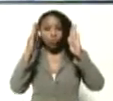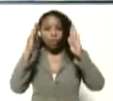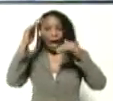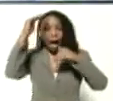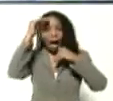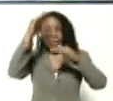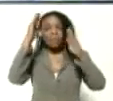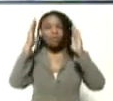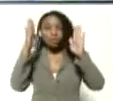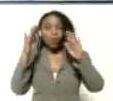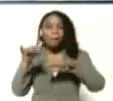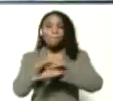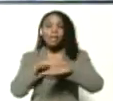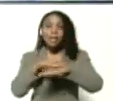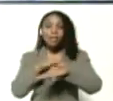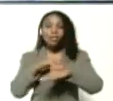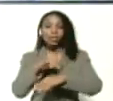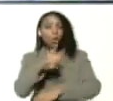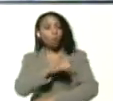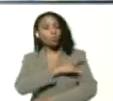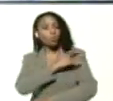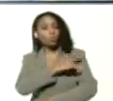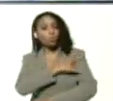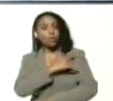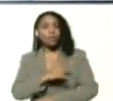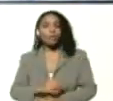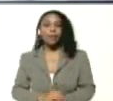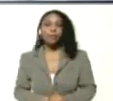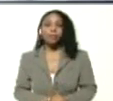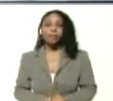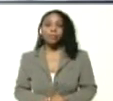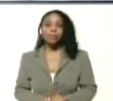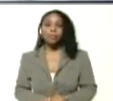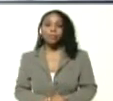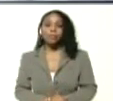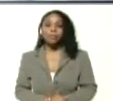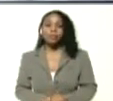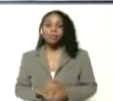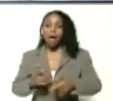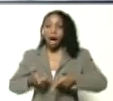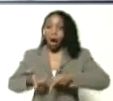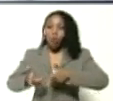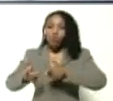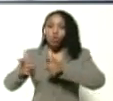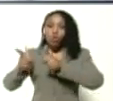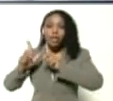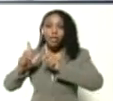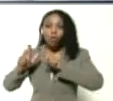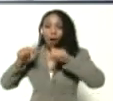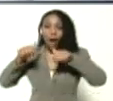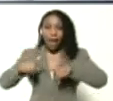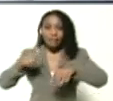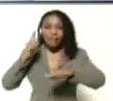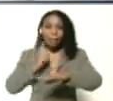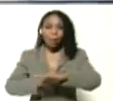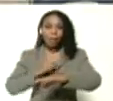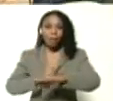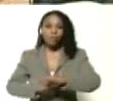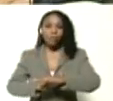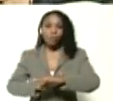atención ministro César Trompis, autorizo, desde este momento,